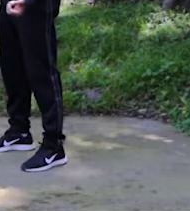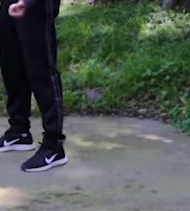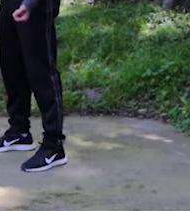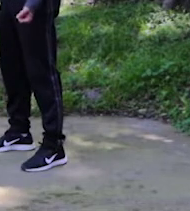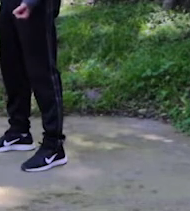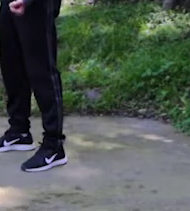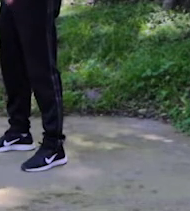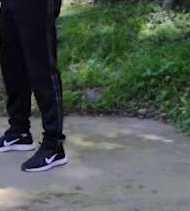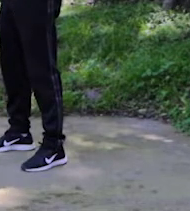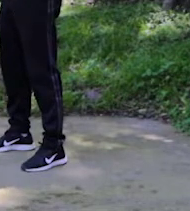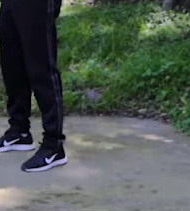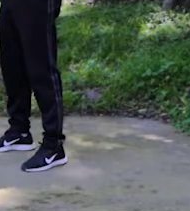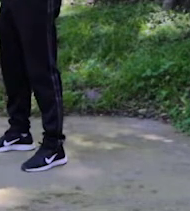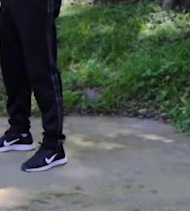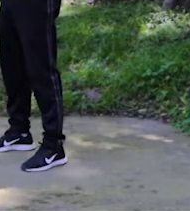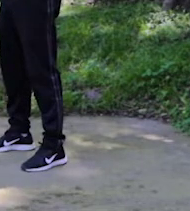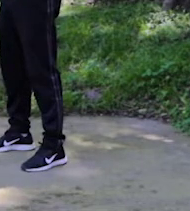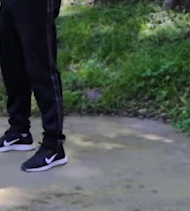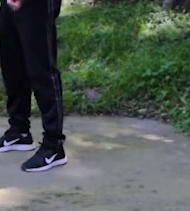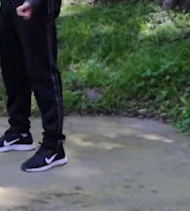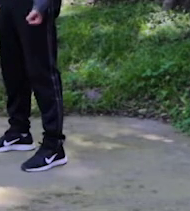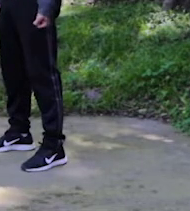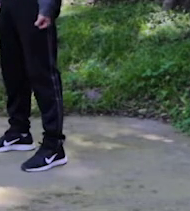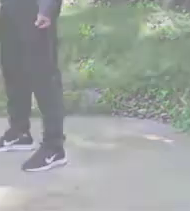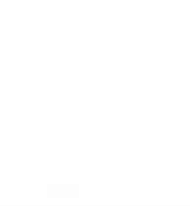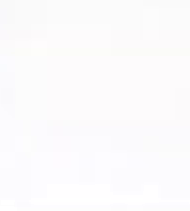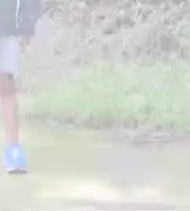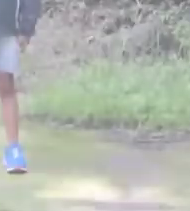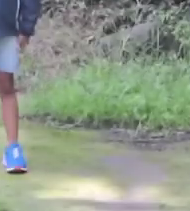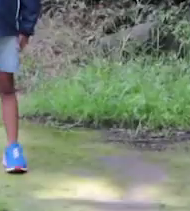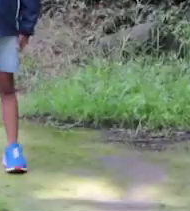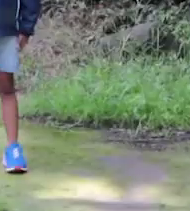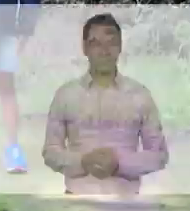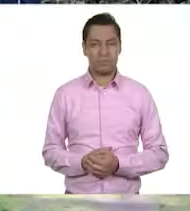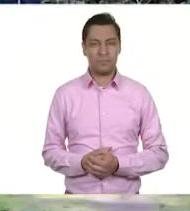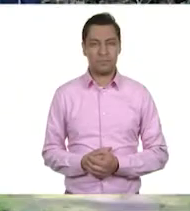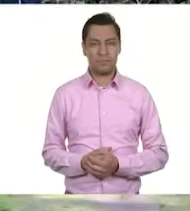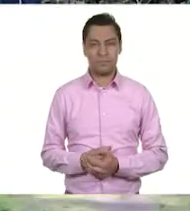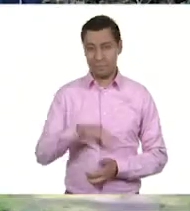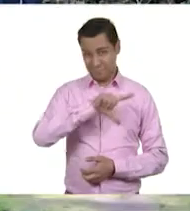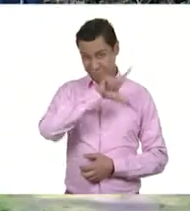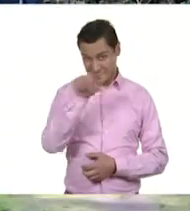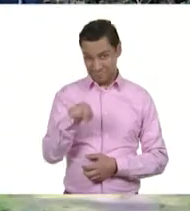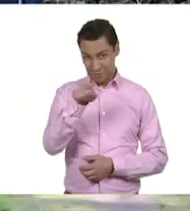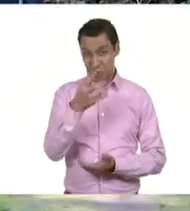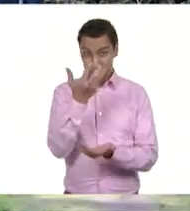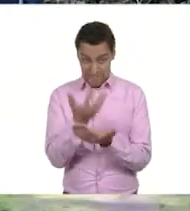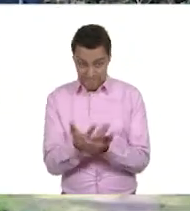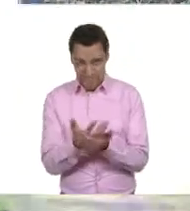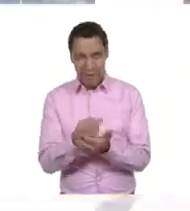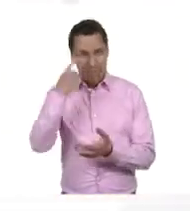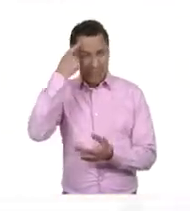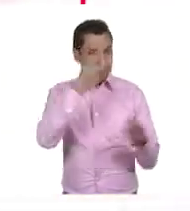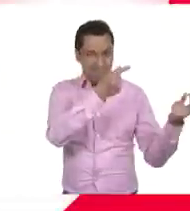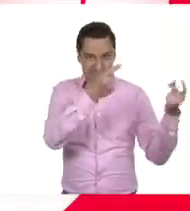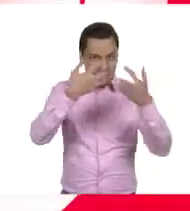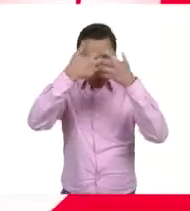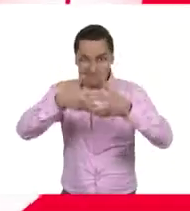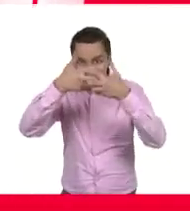nuestro cuerpo. Vamos a hacer la flexión a 90 grados. Bajamos. Y después de cada pausa, activa tu mente.